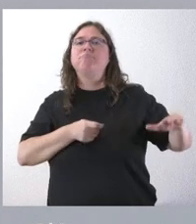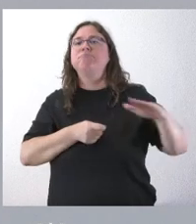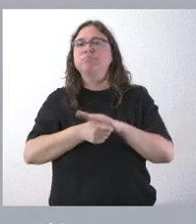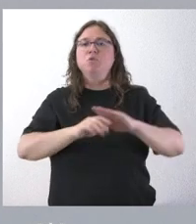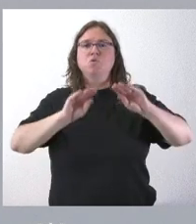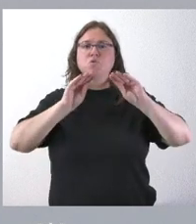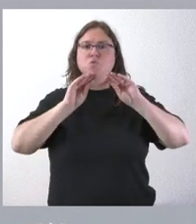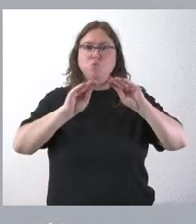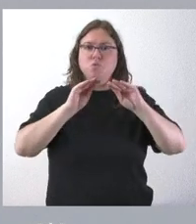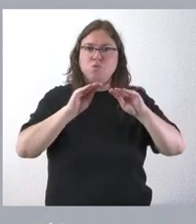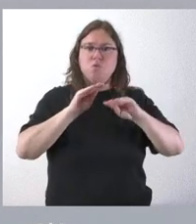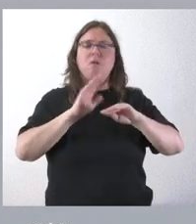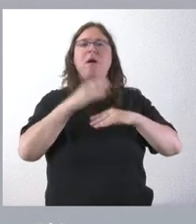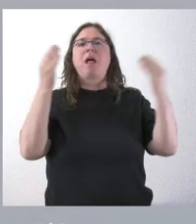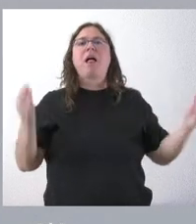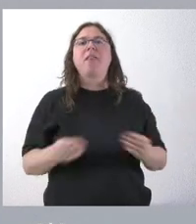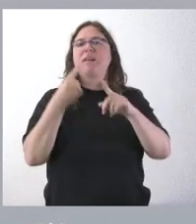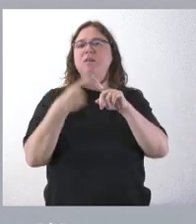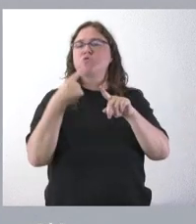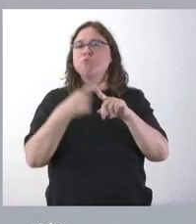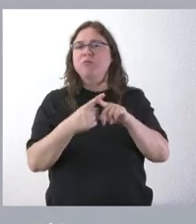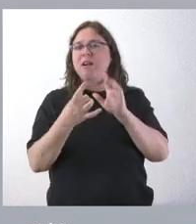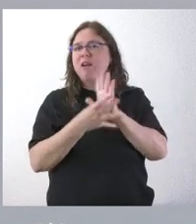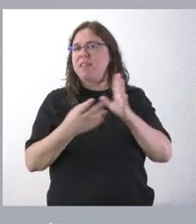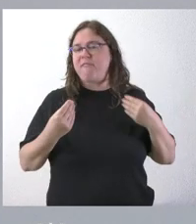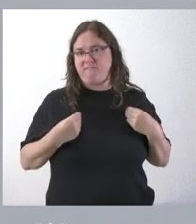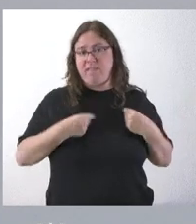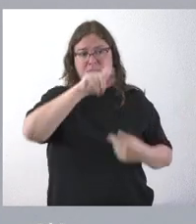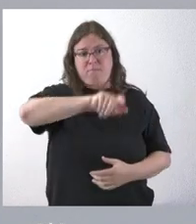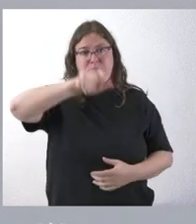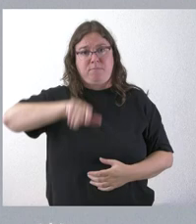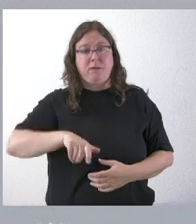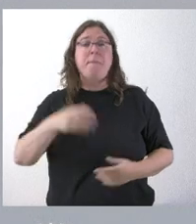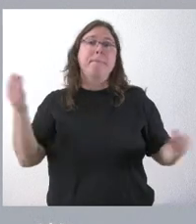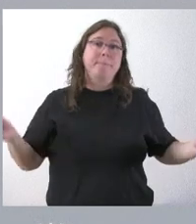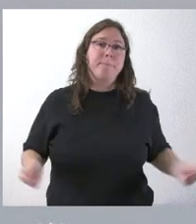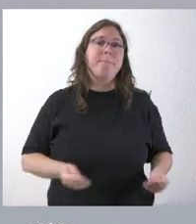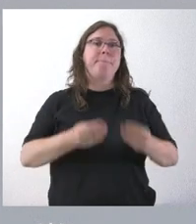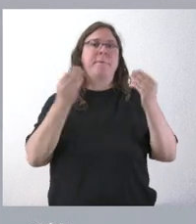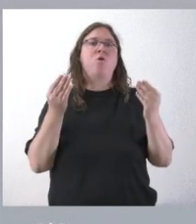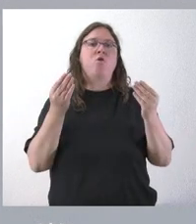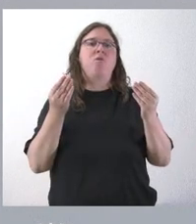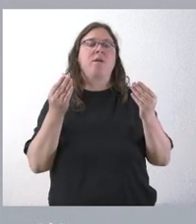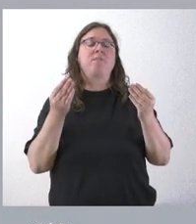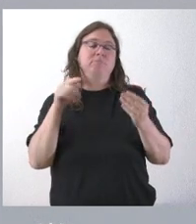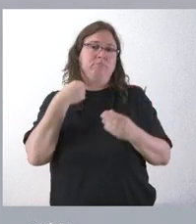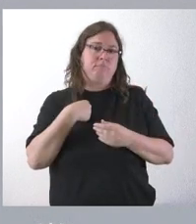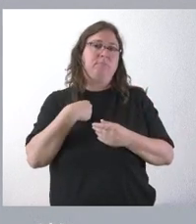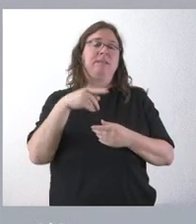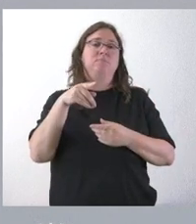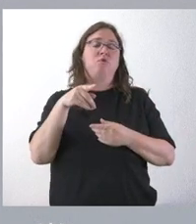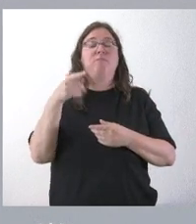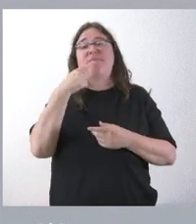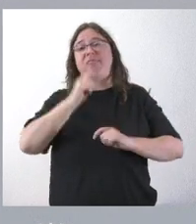específica actuaciones que tienen que ver con la calidad de vida de los ciudadanos y, por tanto, con la mejora de lo que estos ciudadanos reciben.